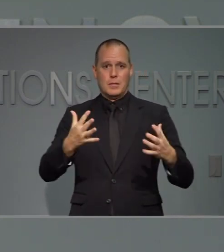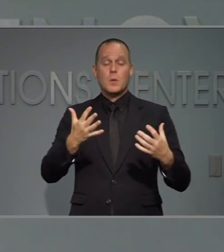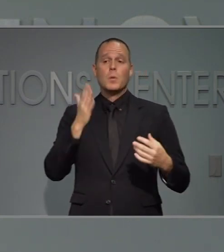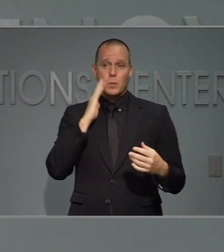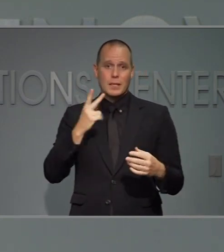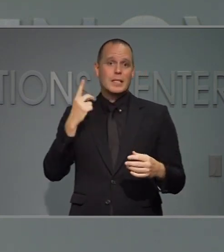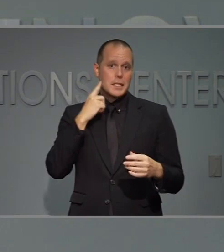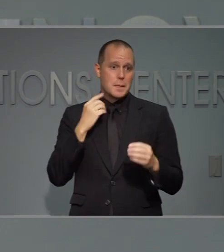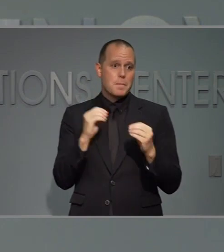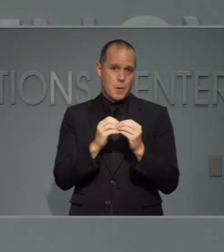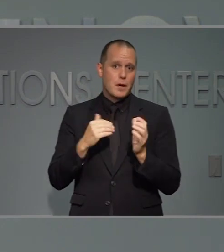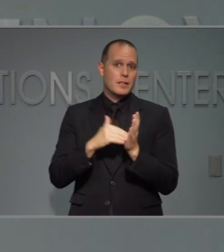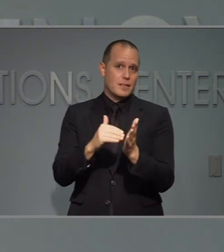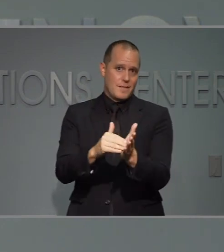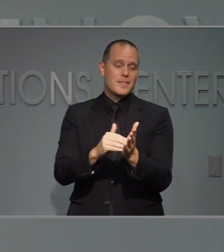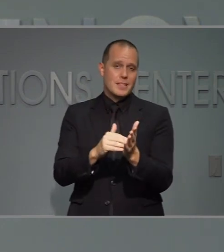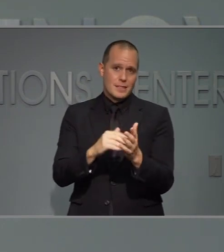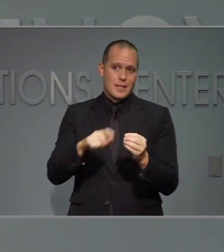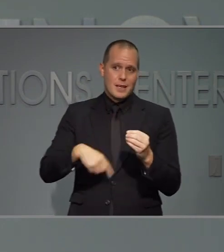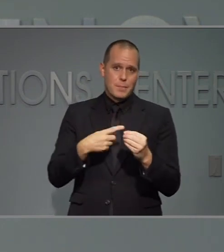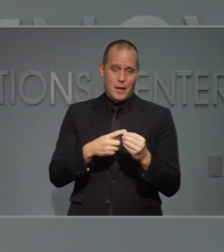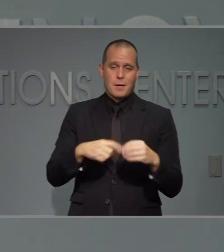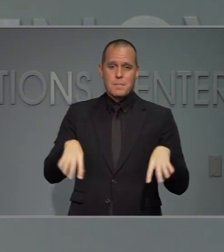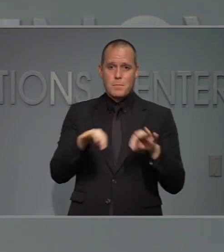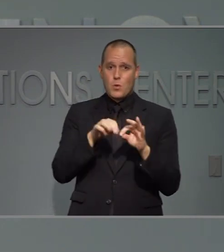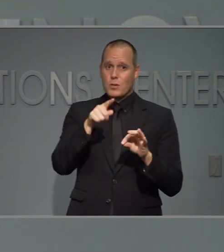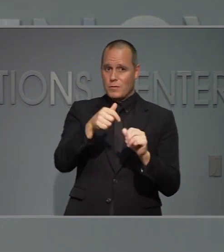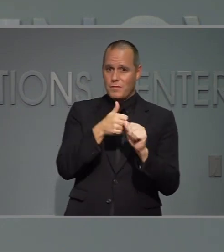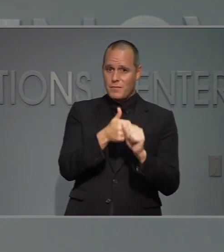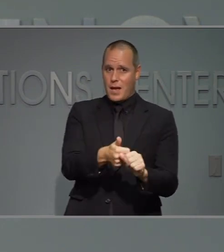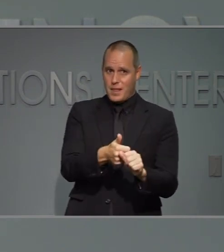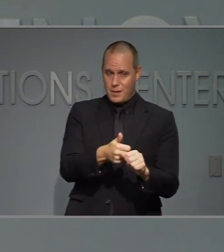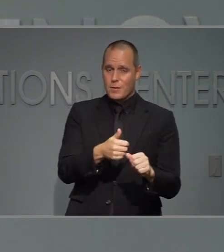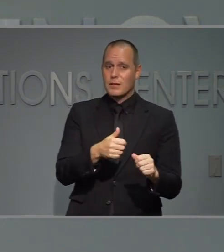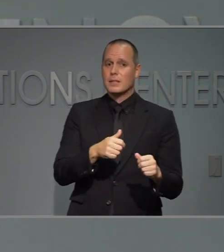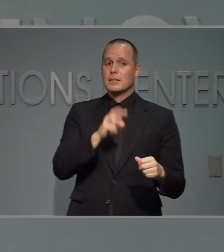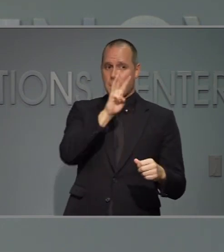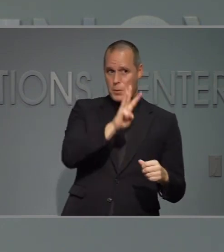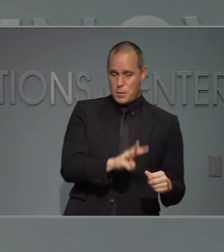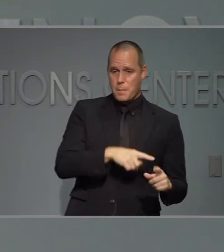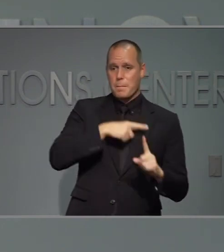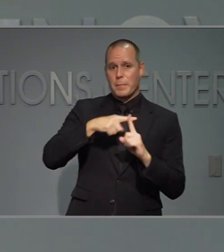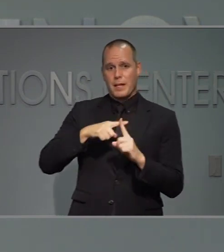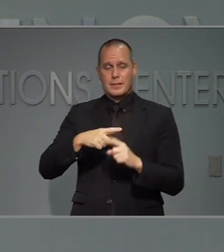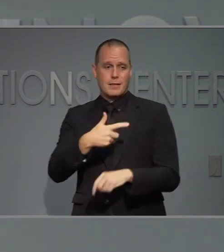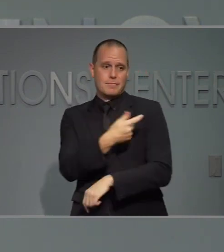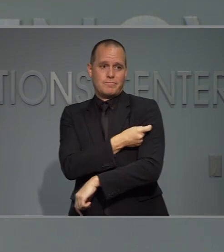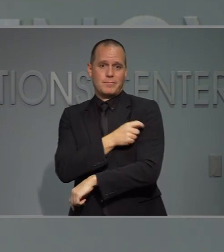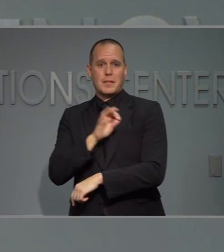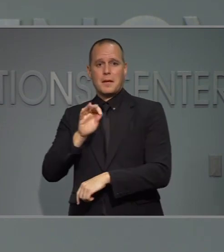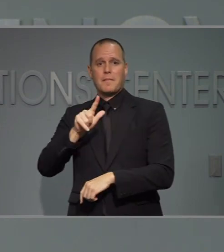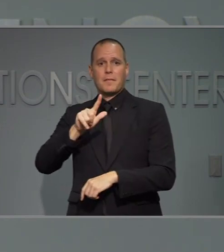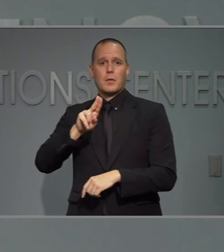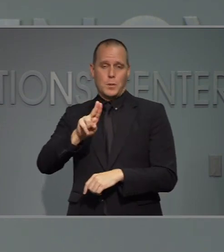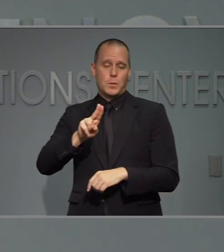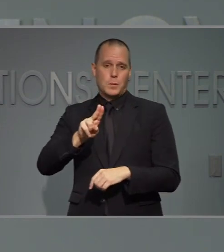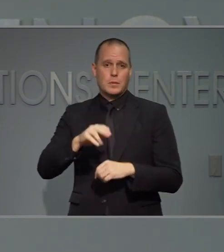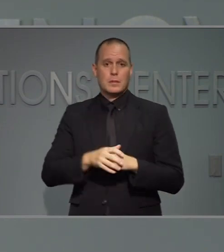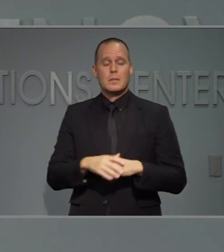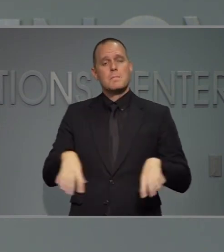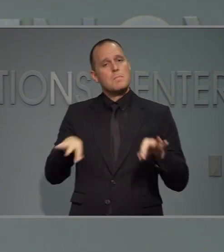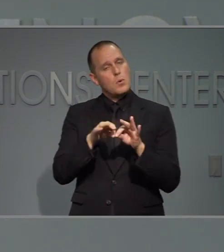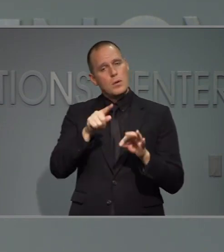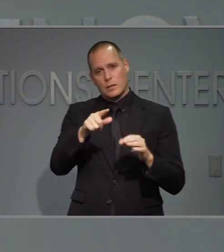hablar más al respecto y también el gobernador acerca de la importancia de que todo mundo se ponga la vacuna contra influenza